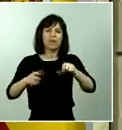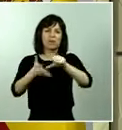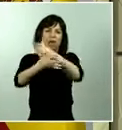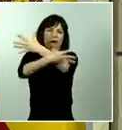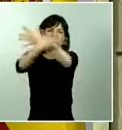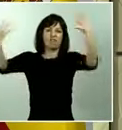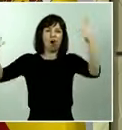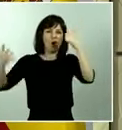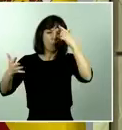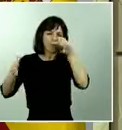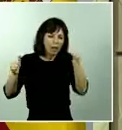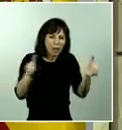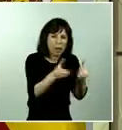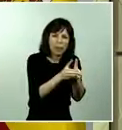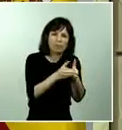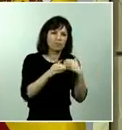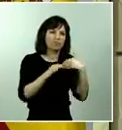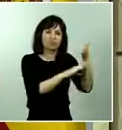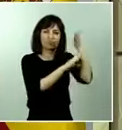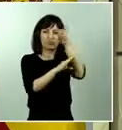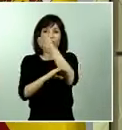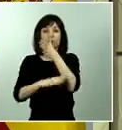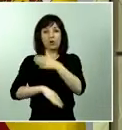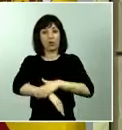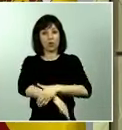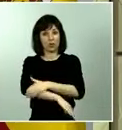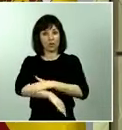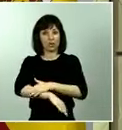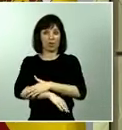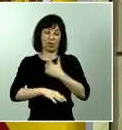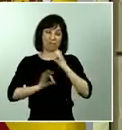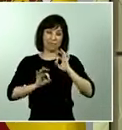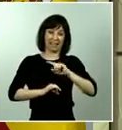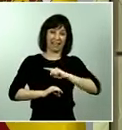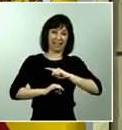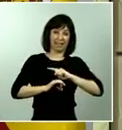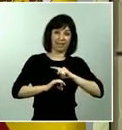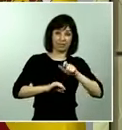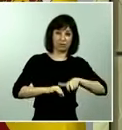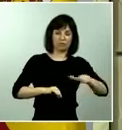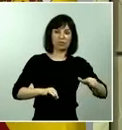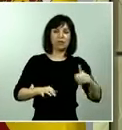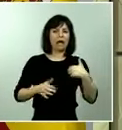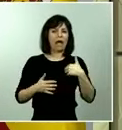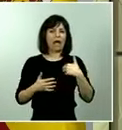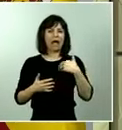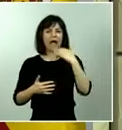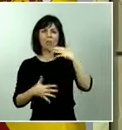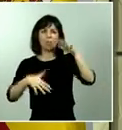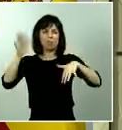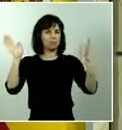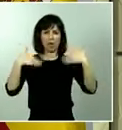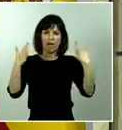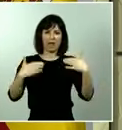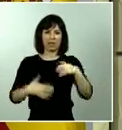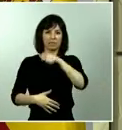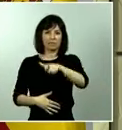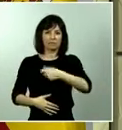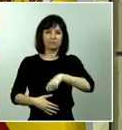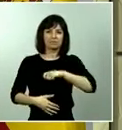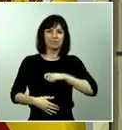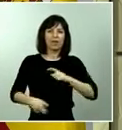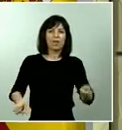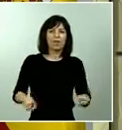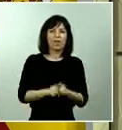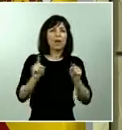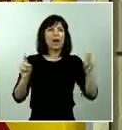para nosotros, para el Gobierno y, en este caso, para el Ejército, no hay diferencia. Todos los ciudadanos españoles, sea donde sea, estén donde estén,